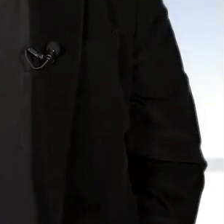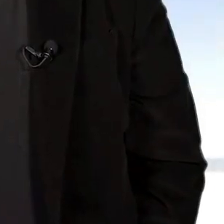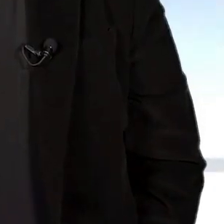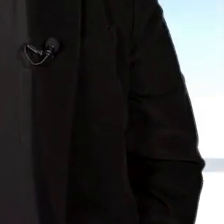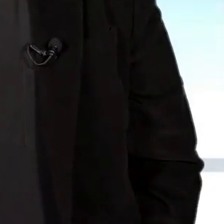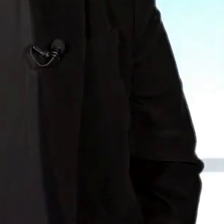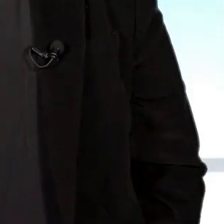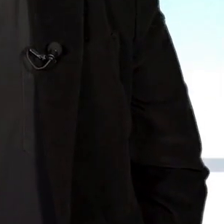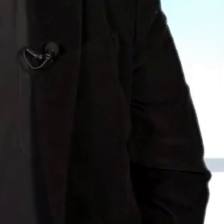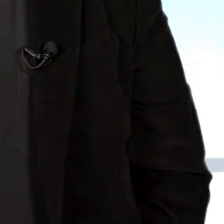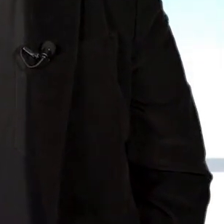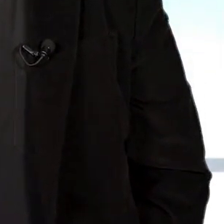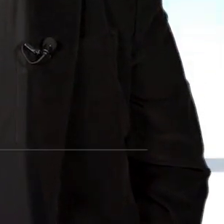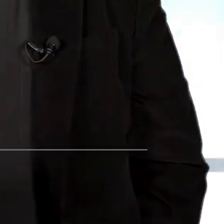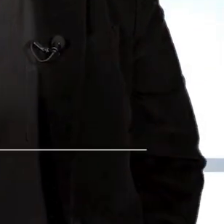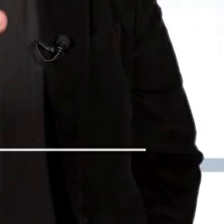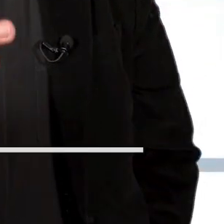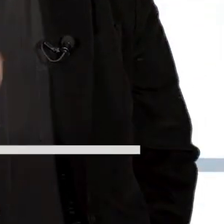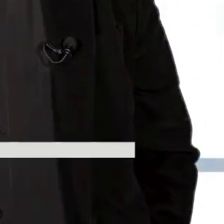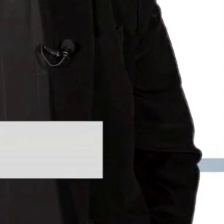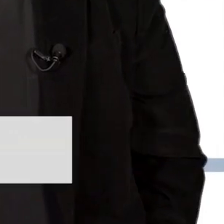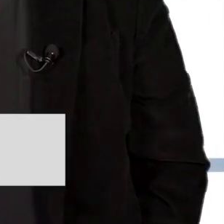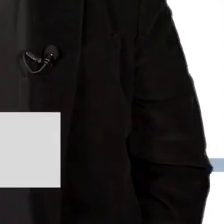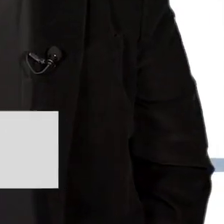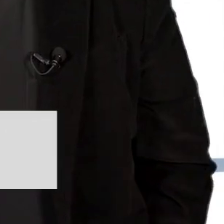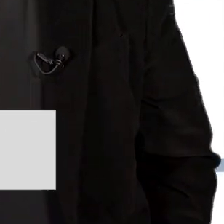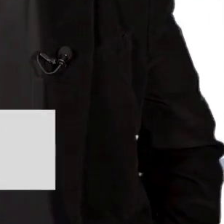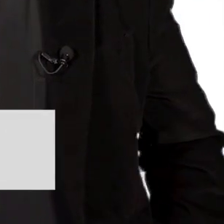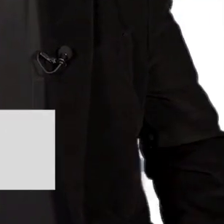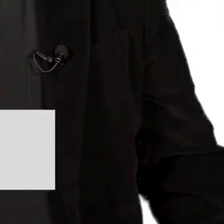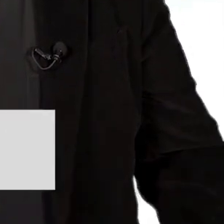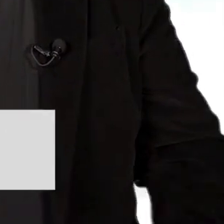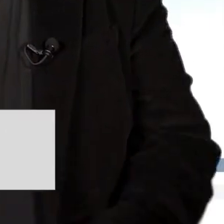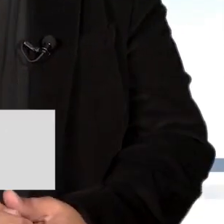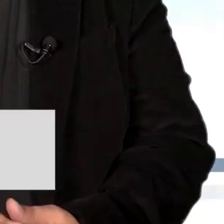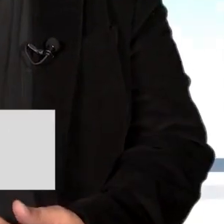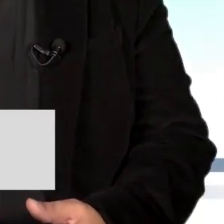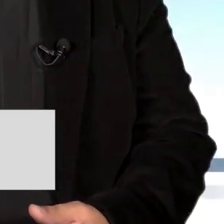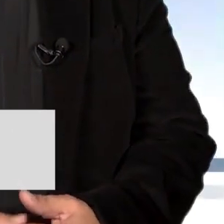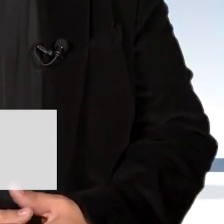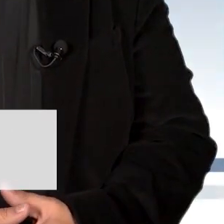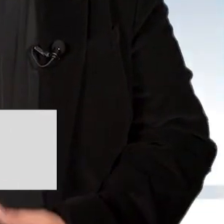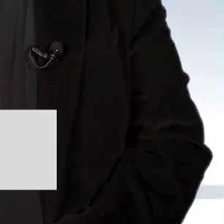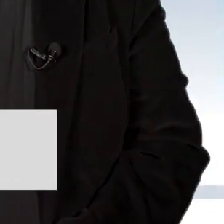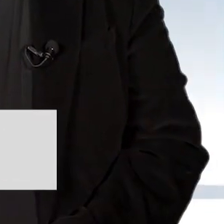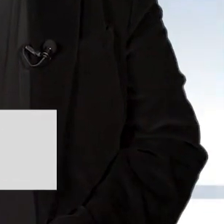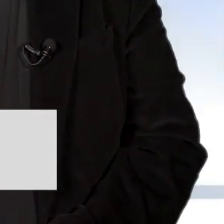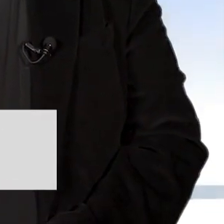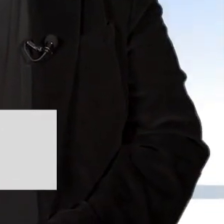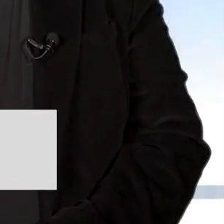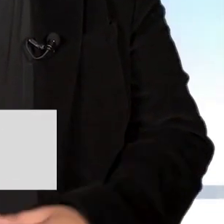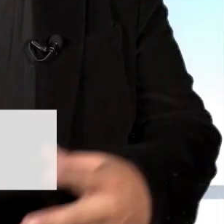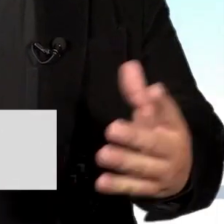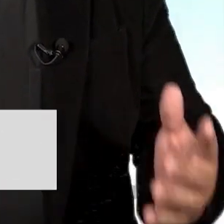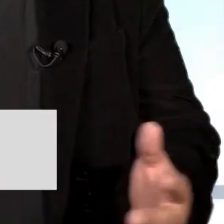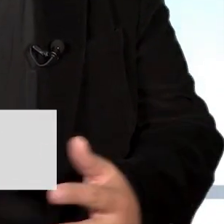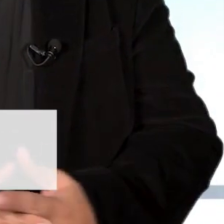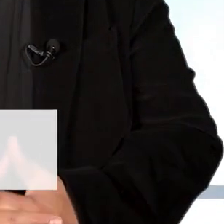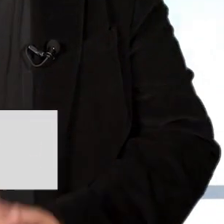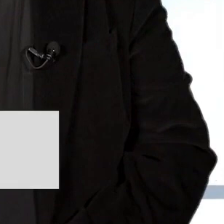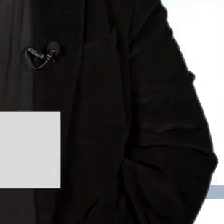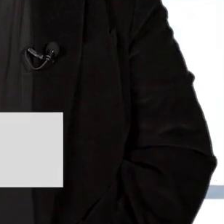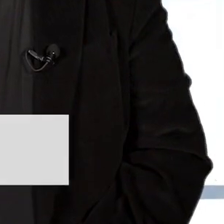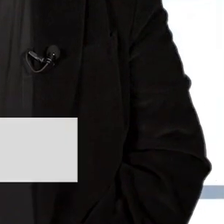amigos de Canal 13 soy Jorge Benavides de salud financiera espero que se encuentren de maravilla este mes celebramos al adulto mayor y como